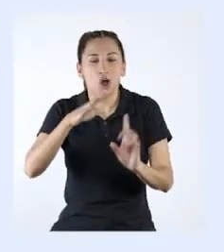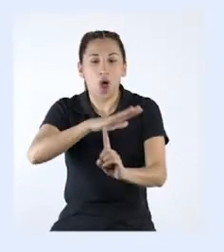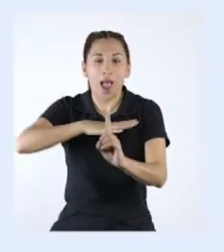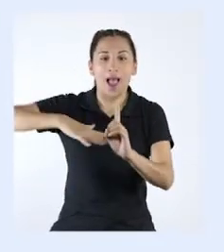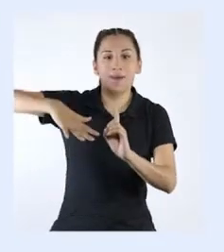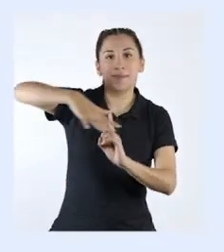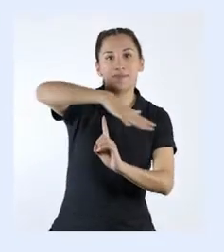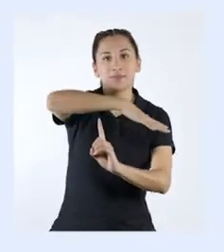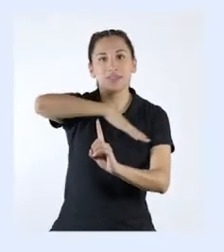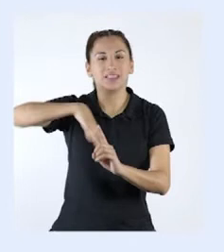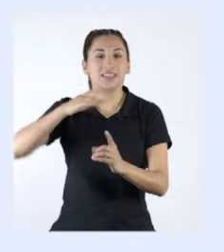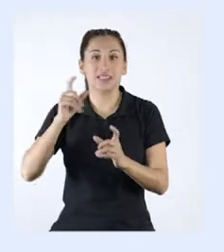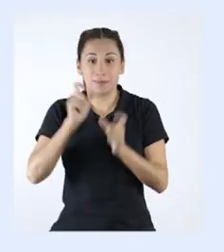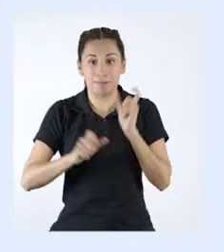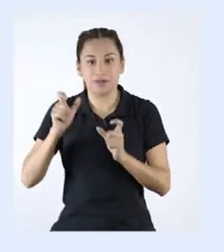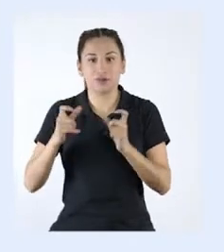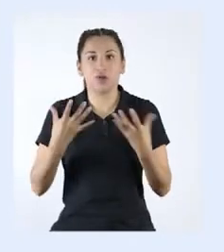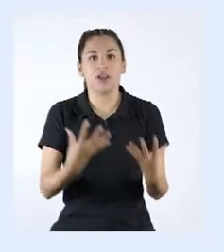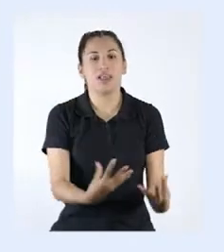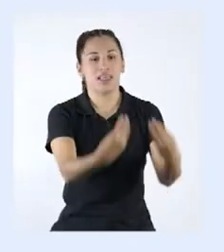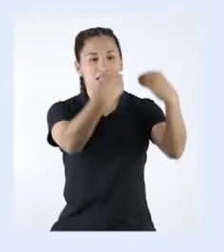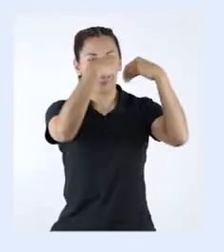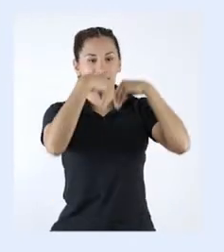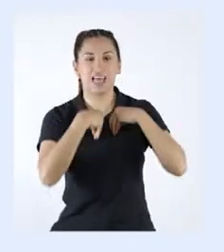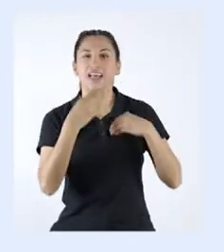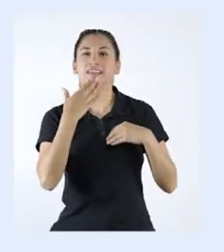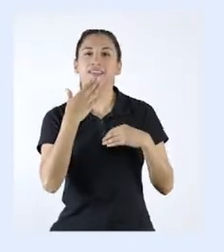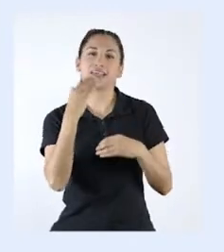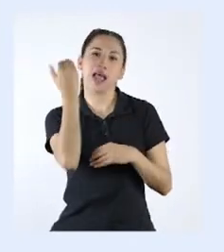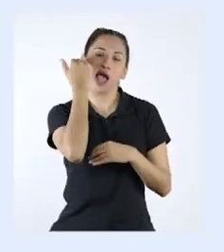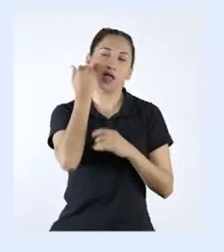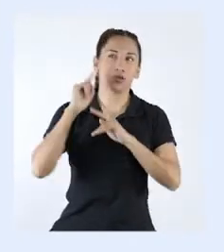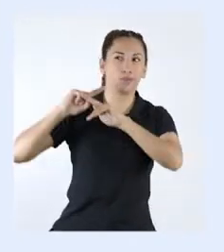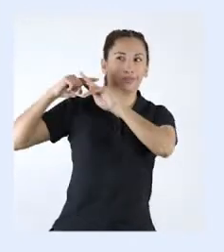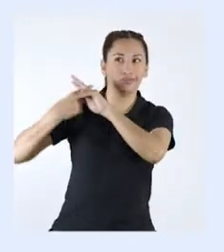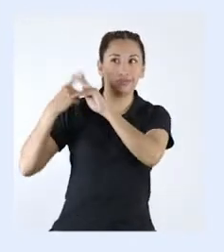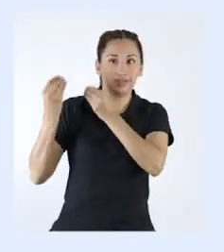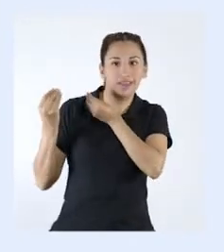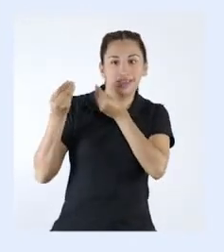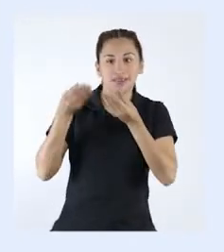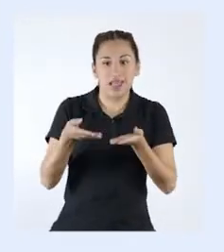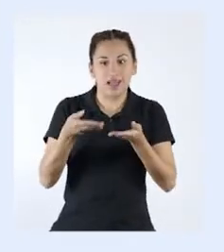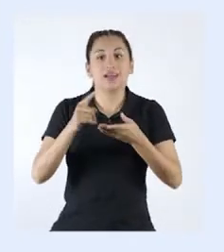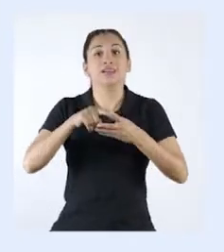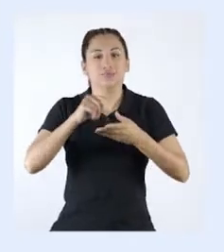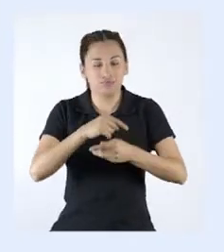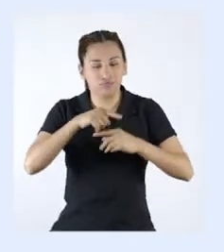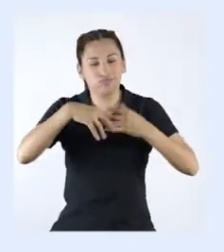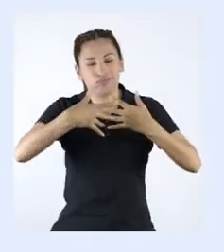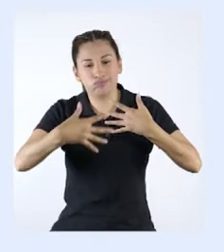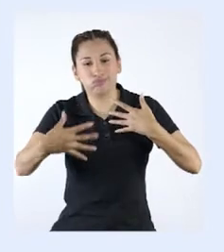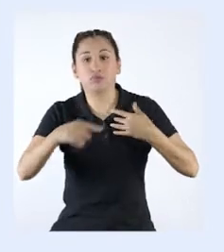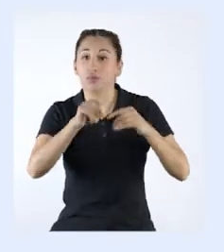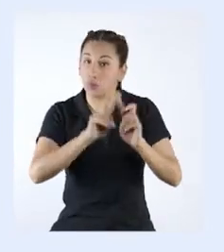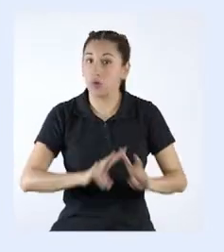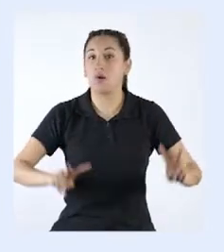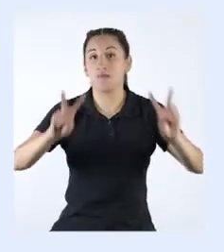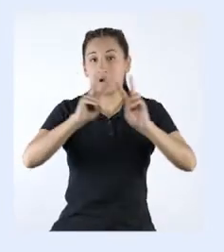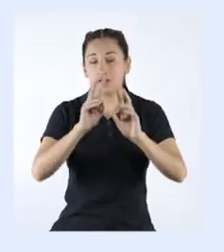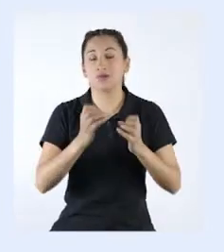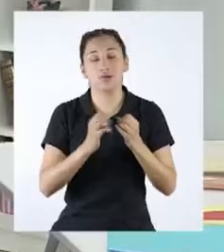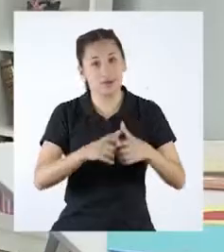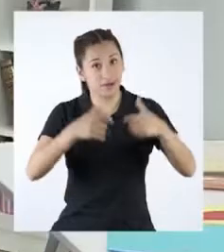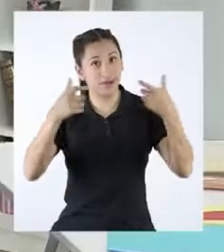o ambientales que la sociedad ha heredado de sus antecesores y a los que se les concede un valor excepcional.